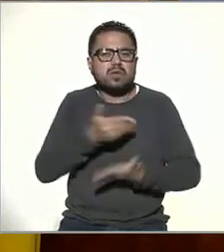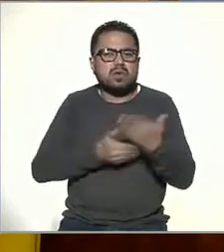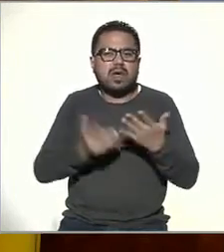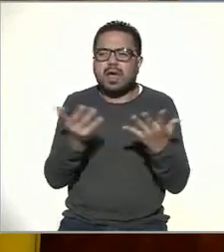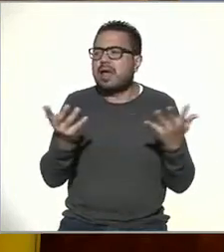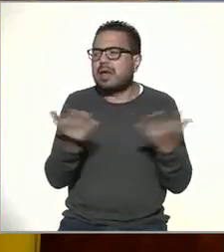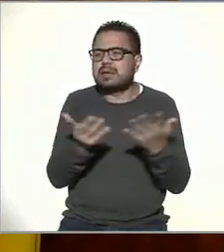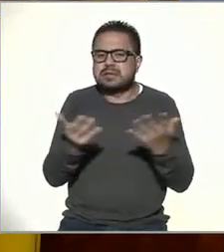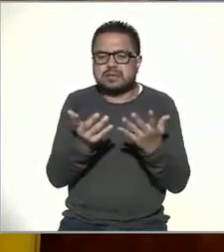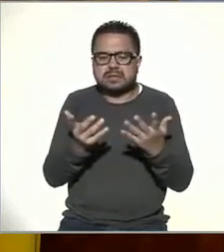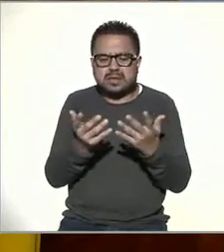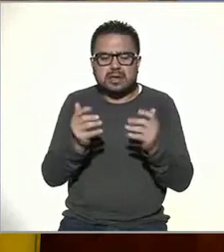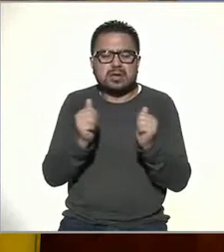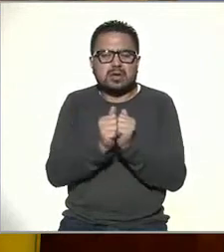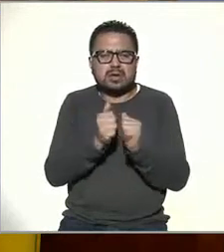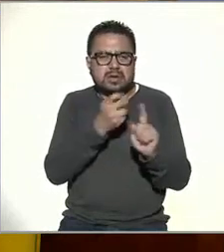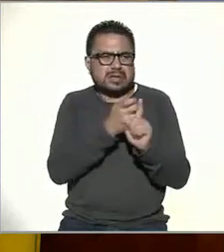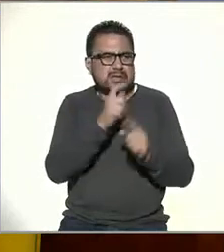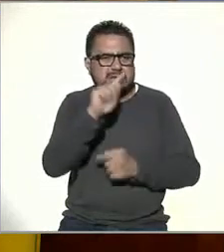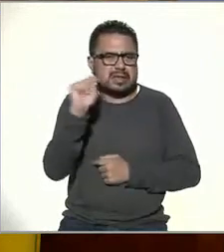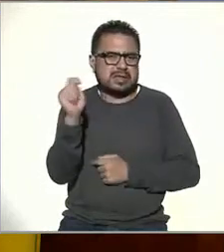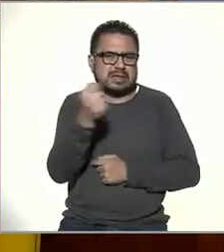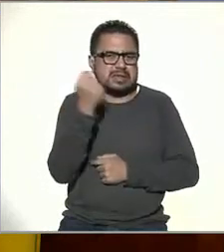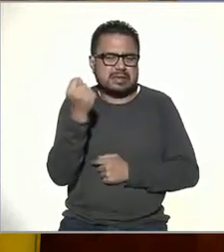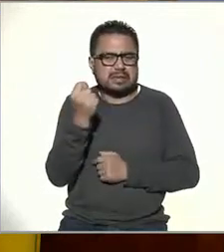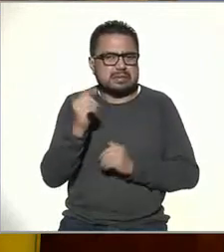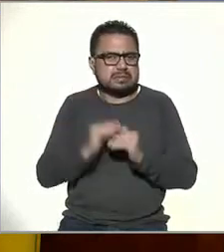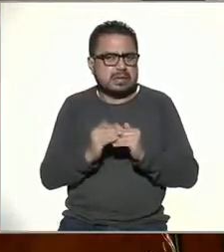hacen con esta herramienta super útil.